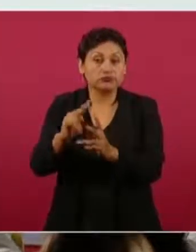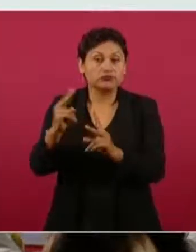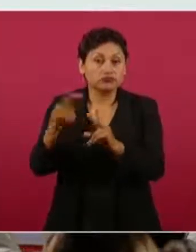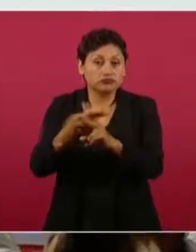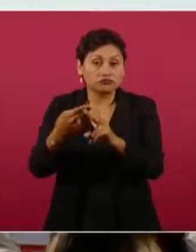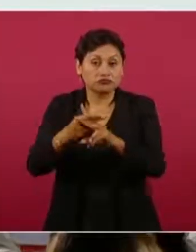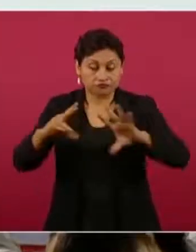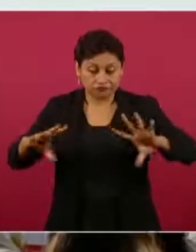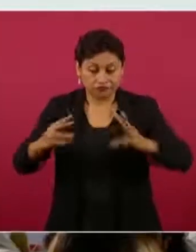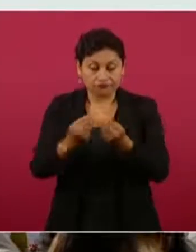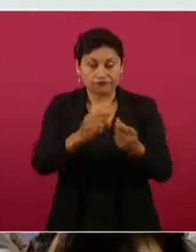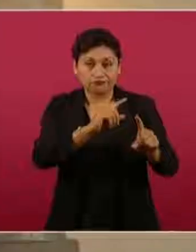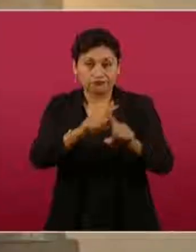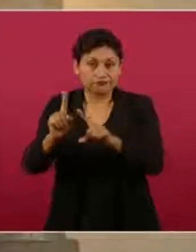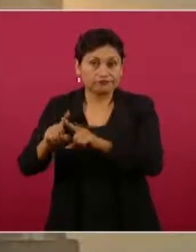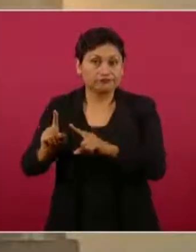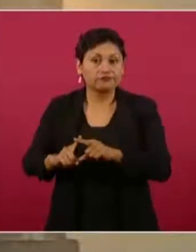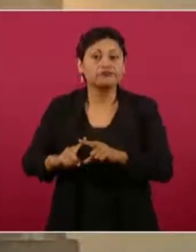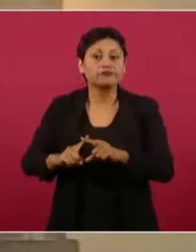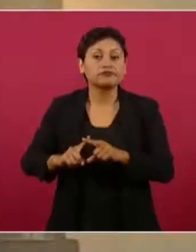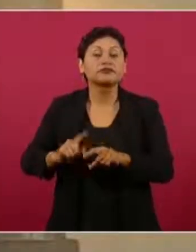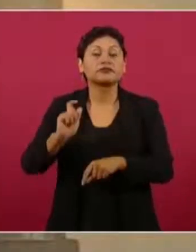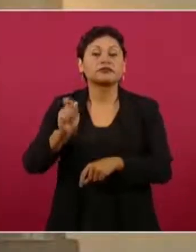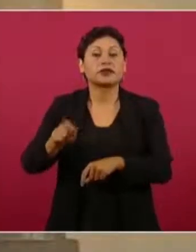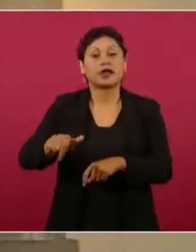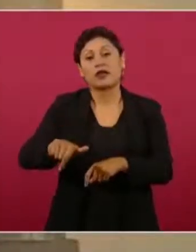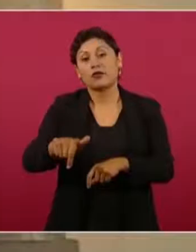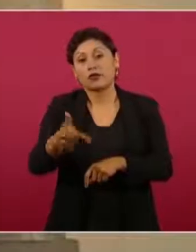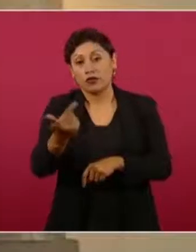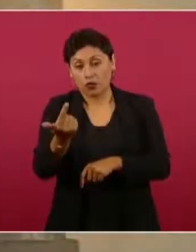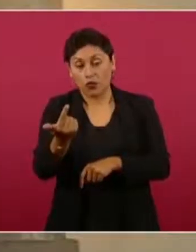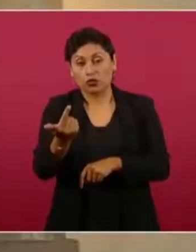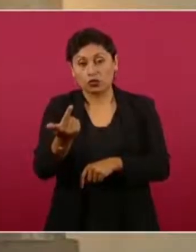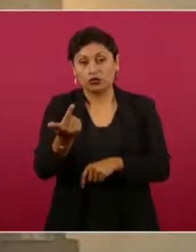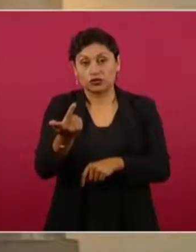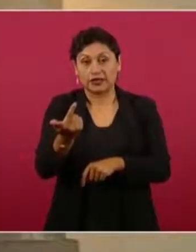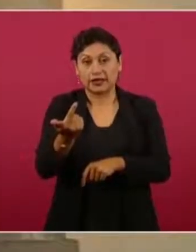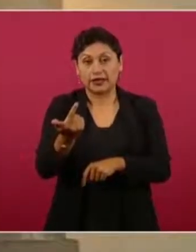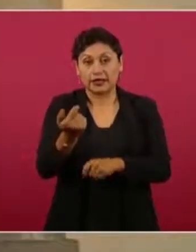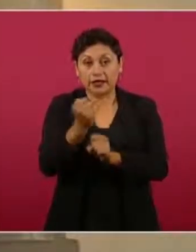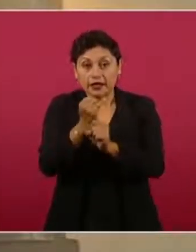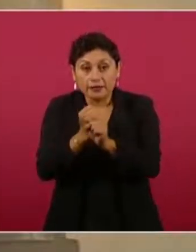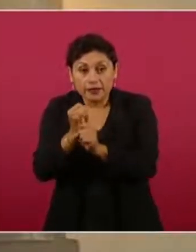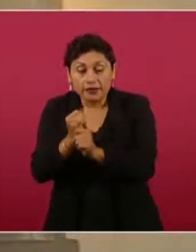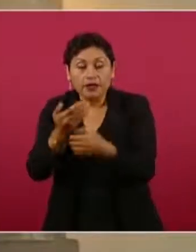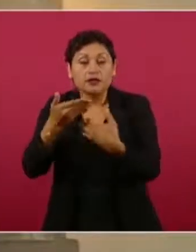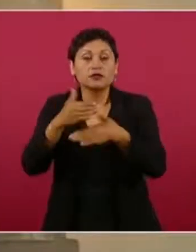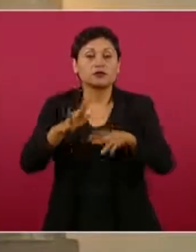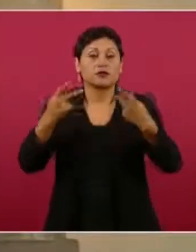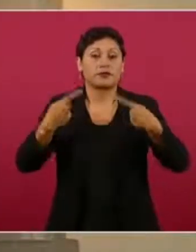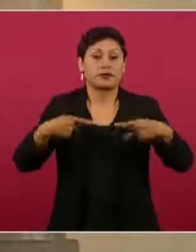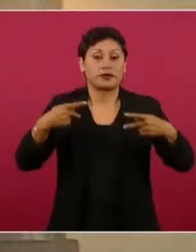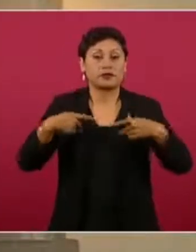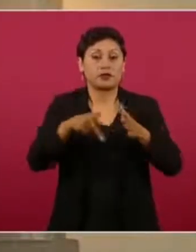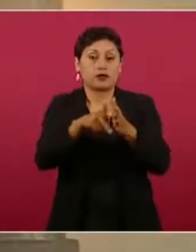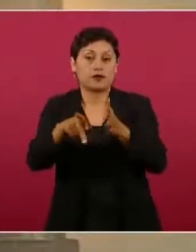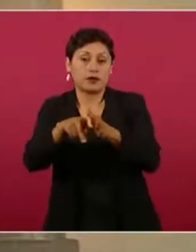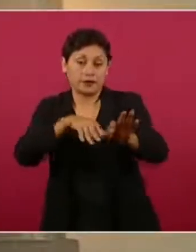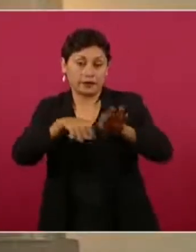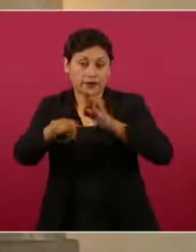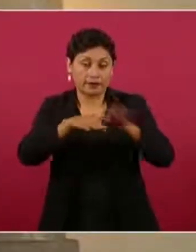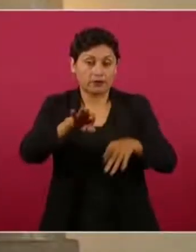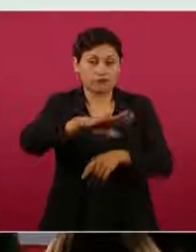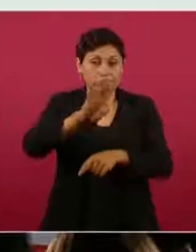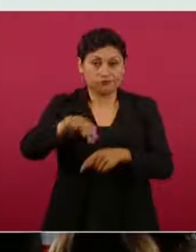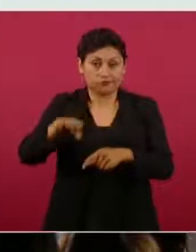y causas penales, son 12 casos de personas periodistas asesinadas durante el presente